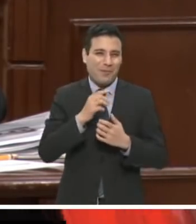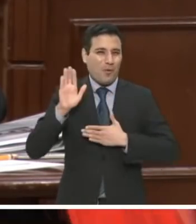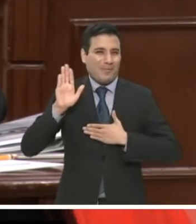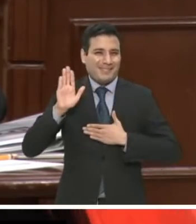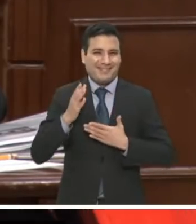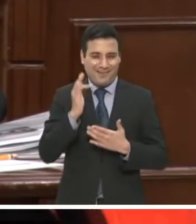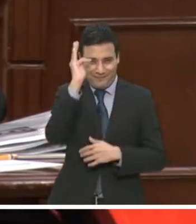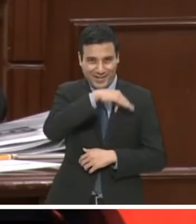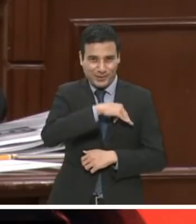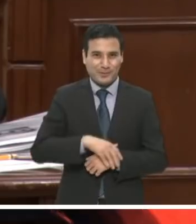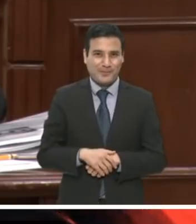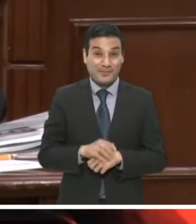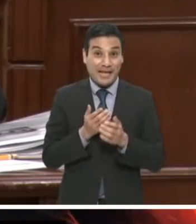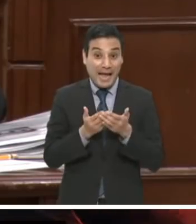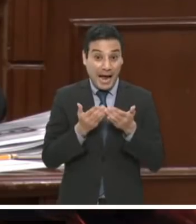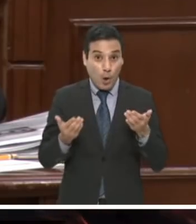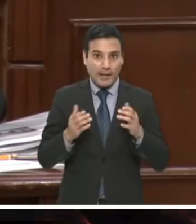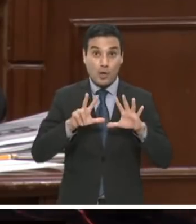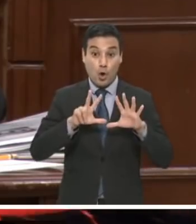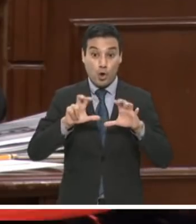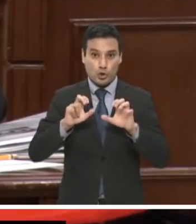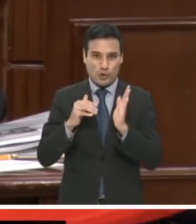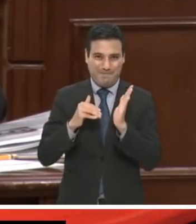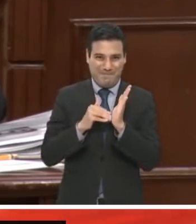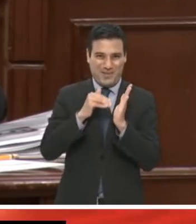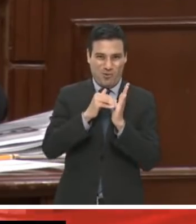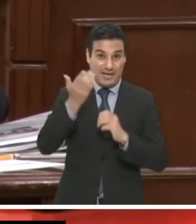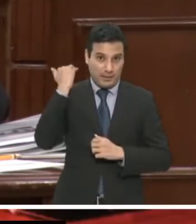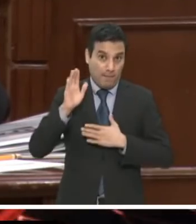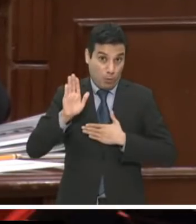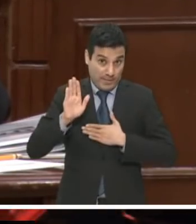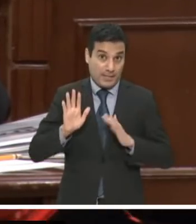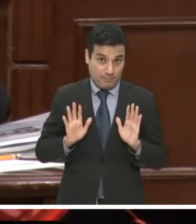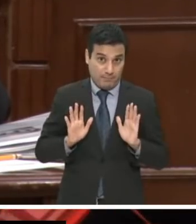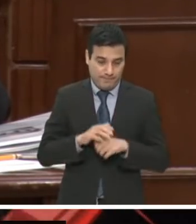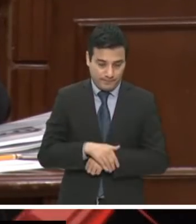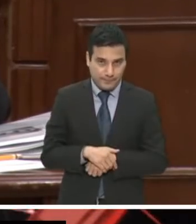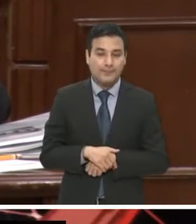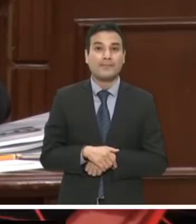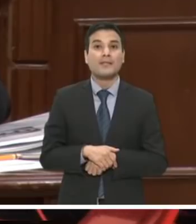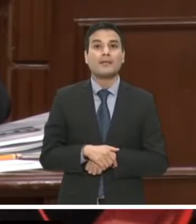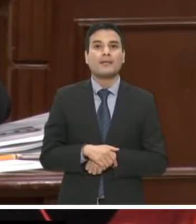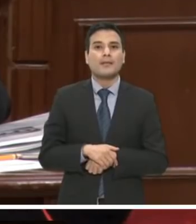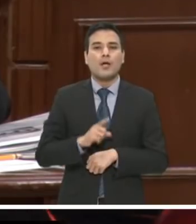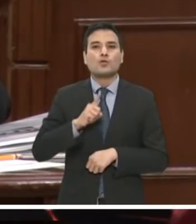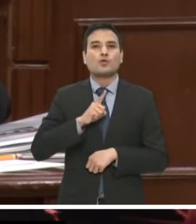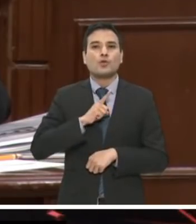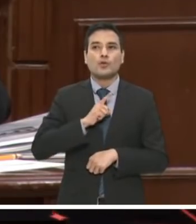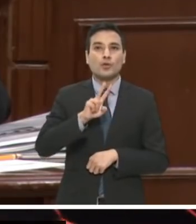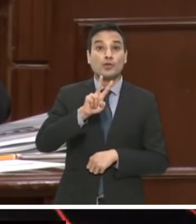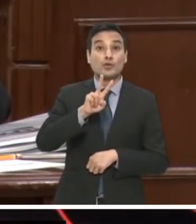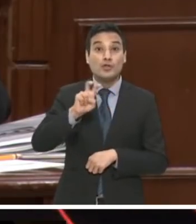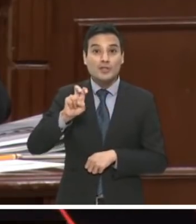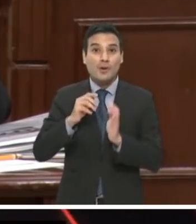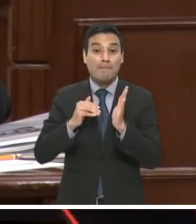Hoy, de los más de 800 millones de pesos que prometieron reintegrar, tan sólo 200 millones de pesos